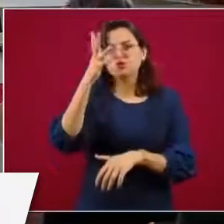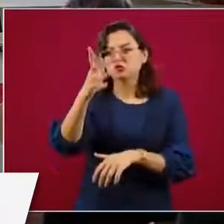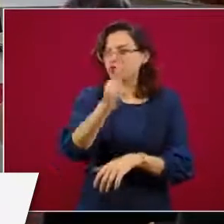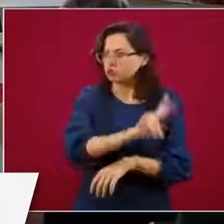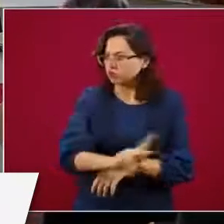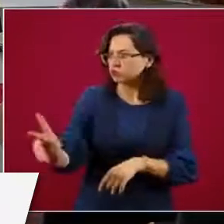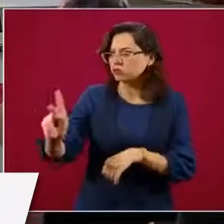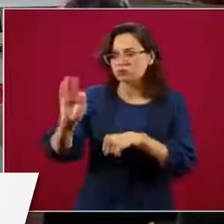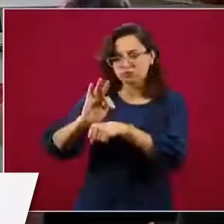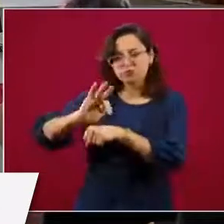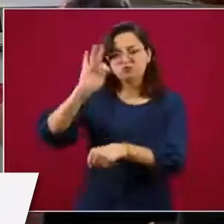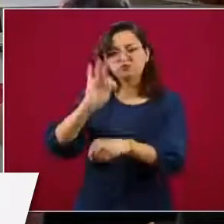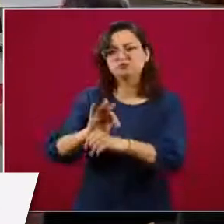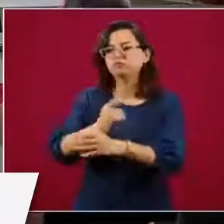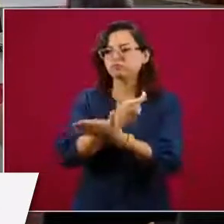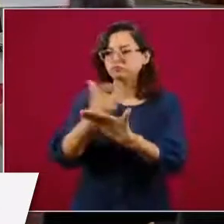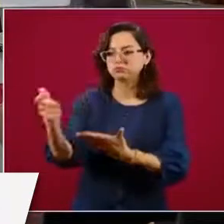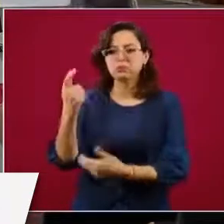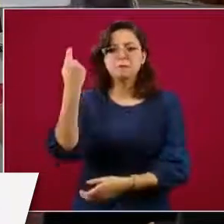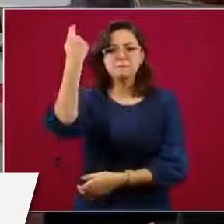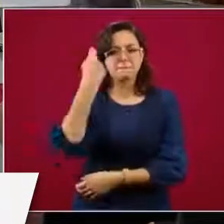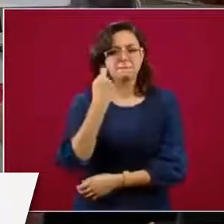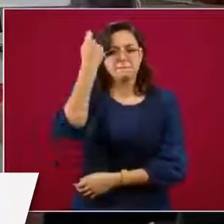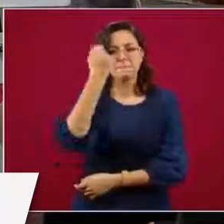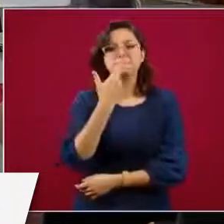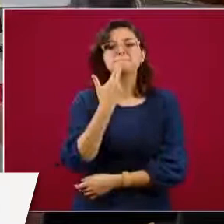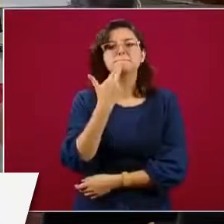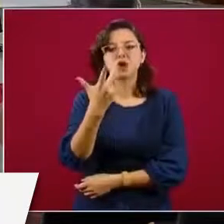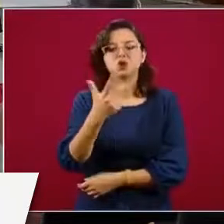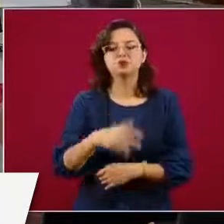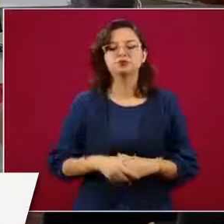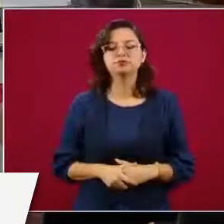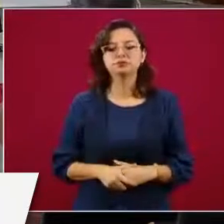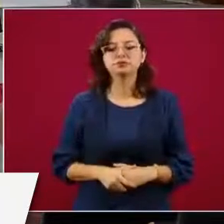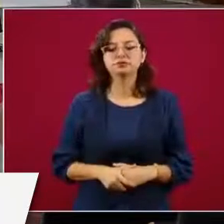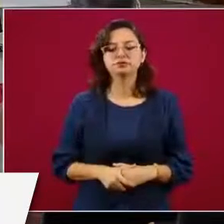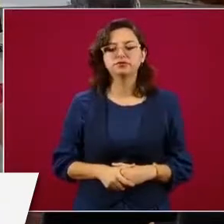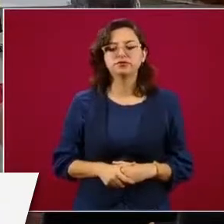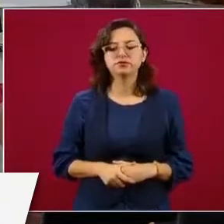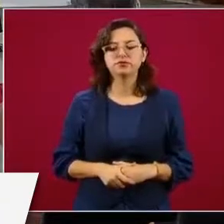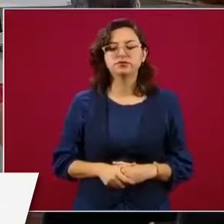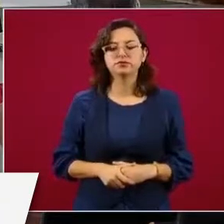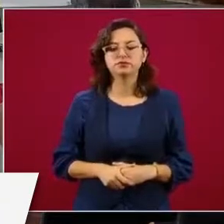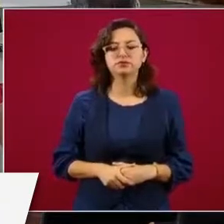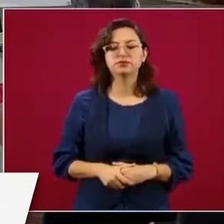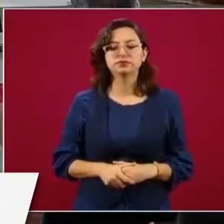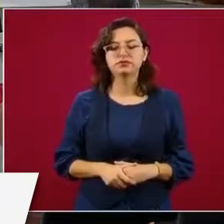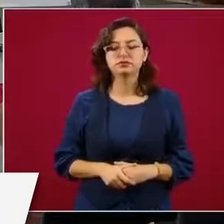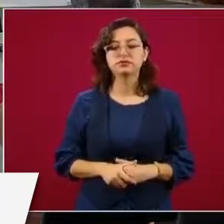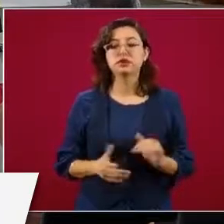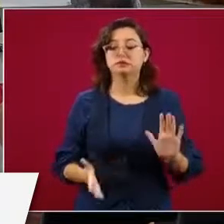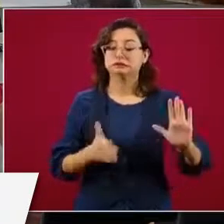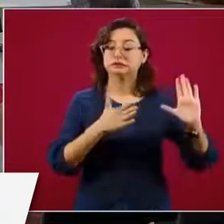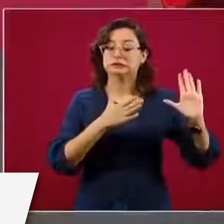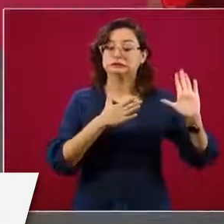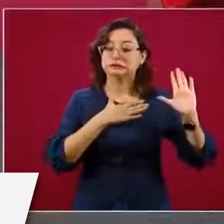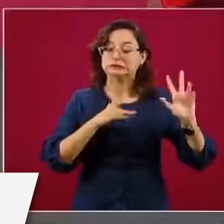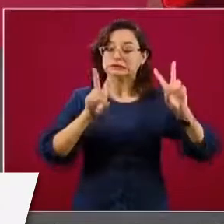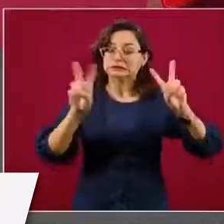mejores pensiones a los trabajadores. Entonces, es un tema complejo,